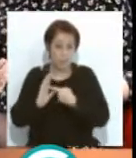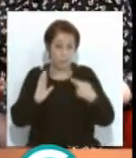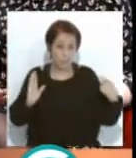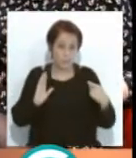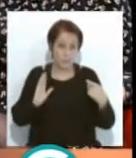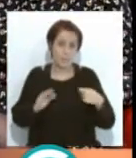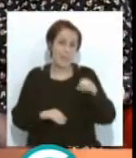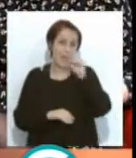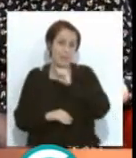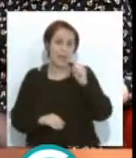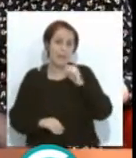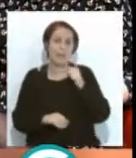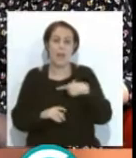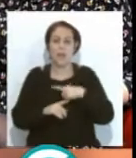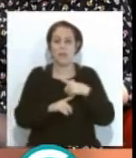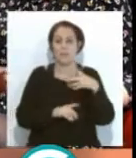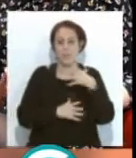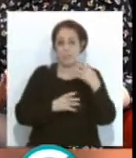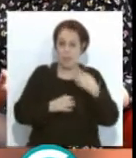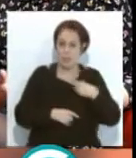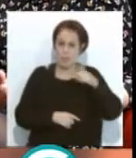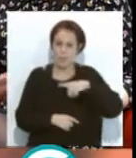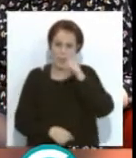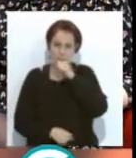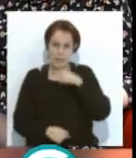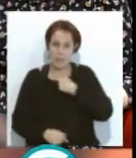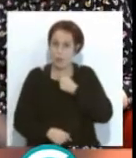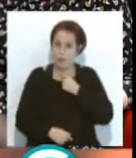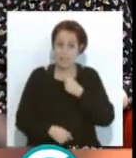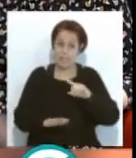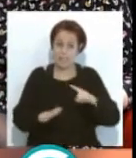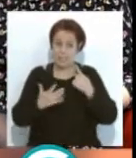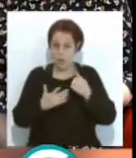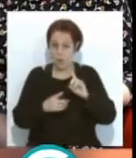más que cantan paso dobles y cuplé, a lo mejor en vez de cantar seis esa noche, pues canta doce.